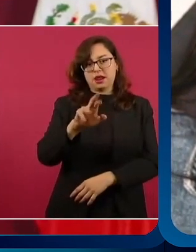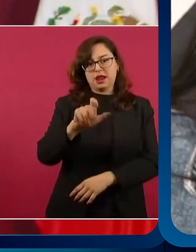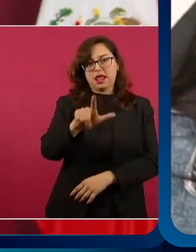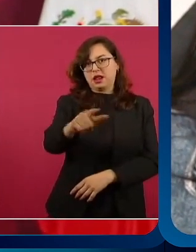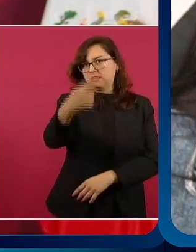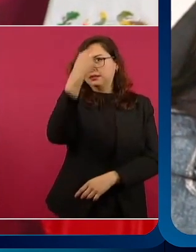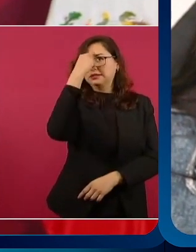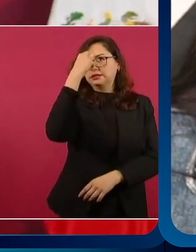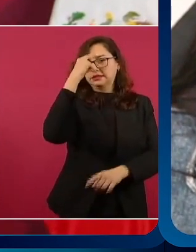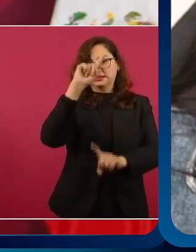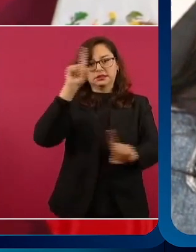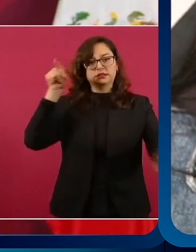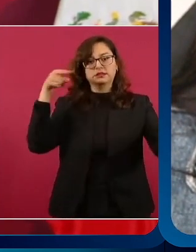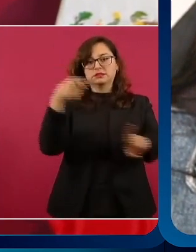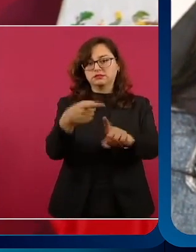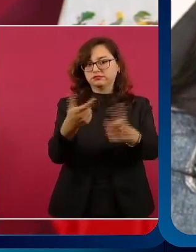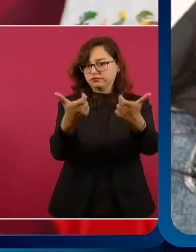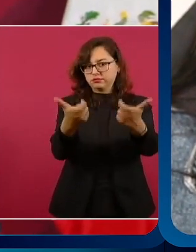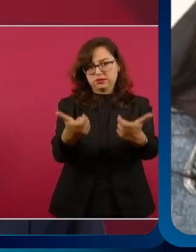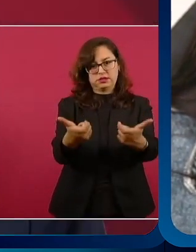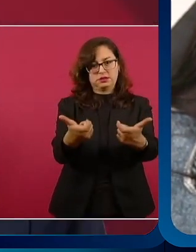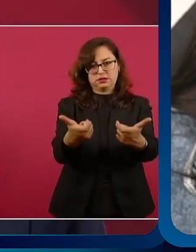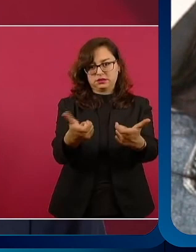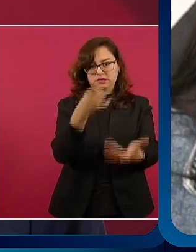o neoporfillista.